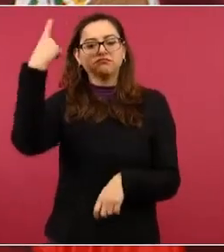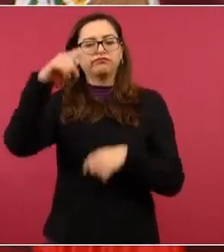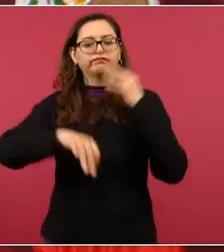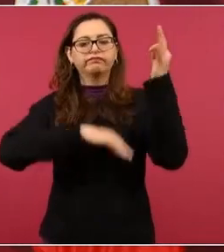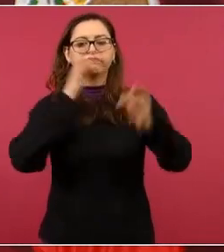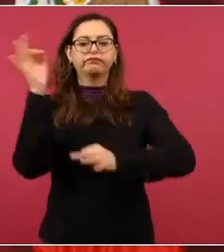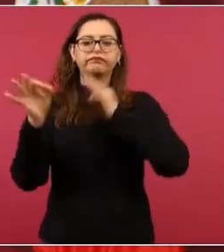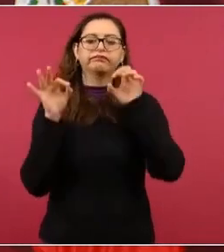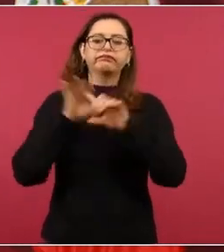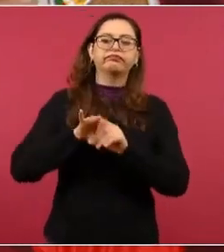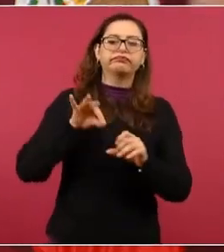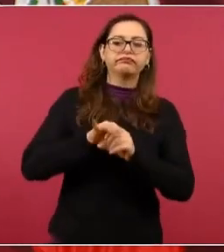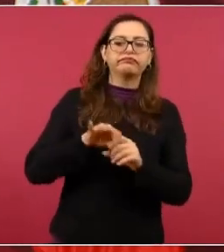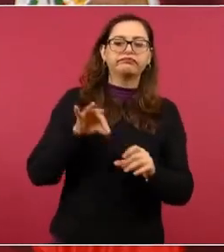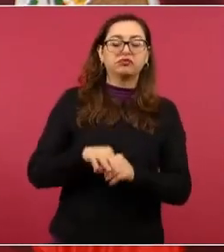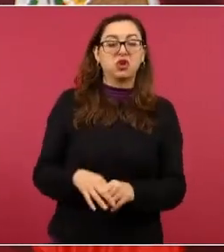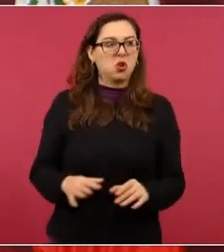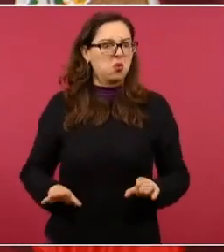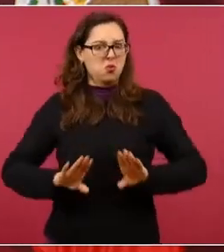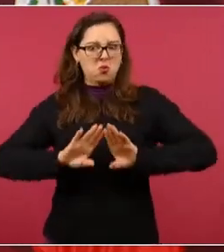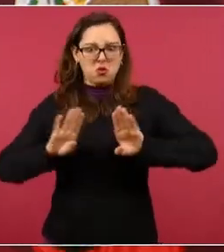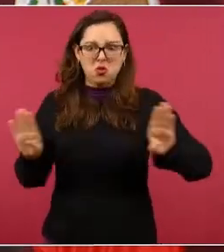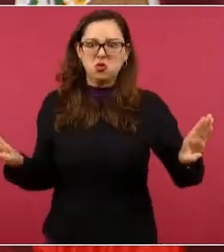que muros